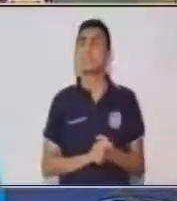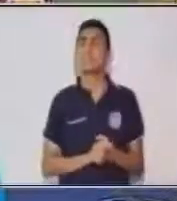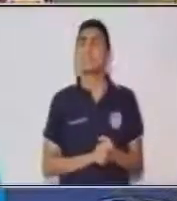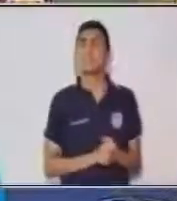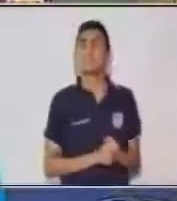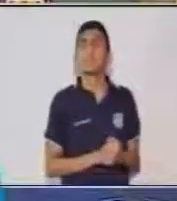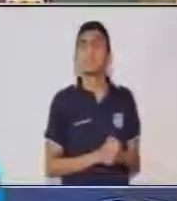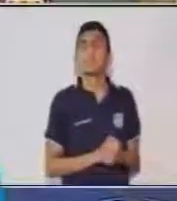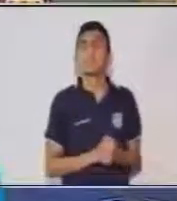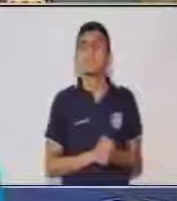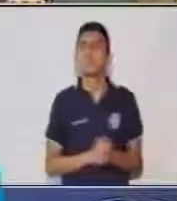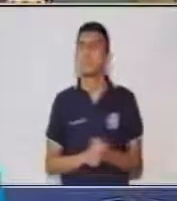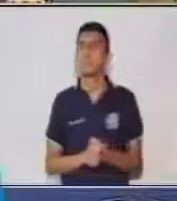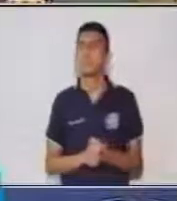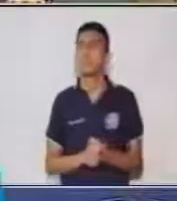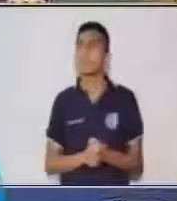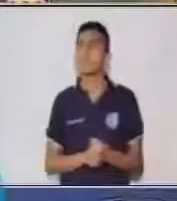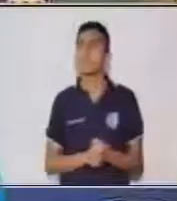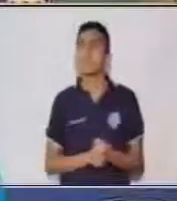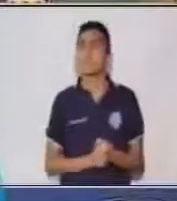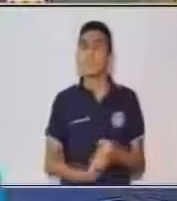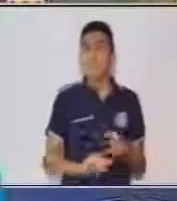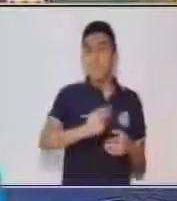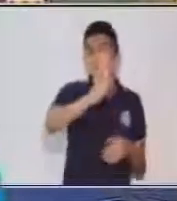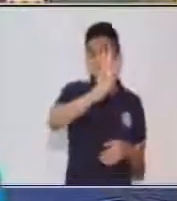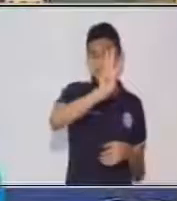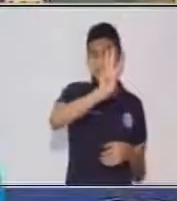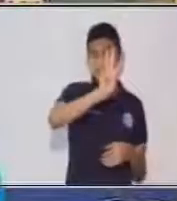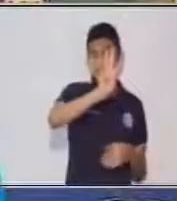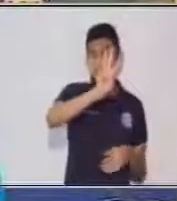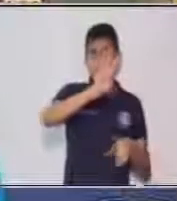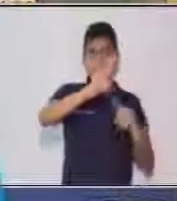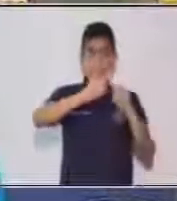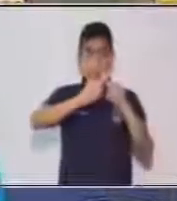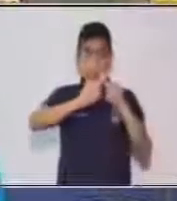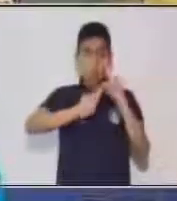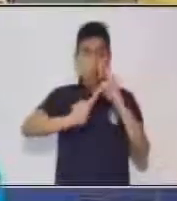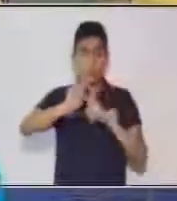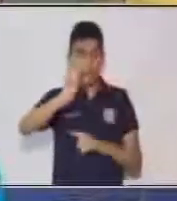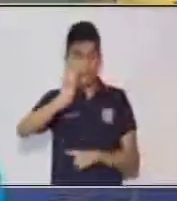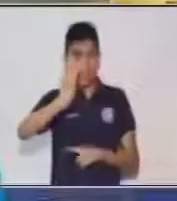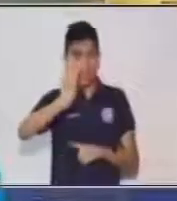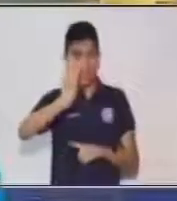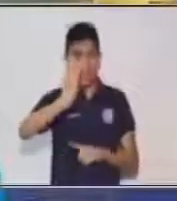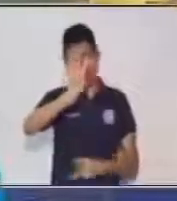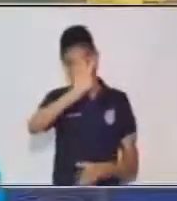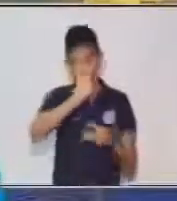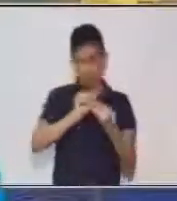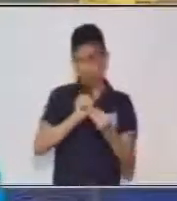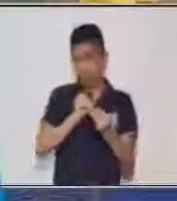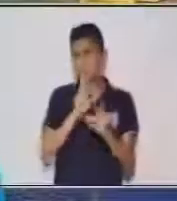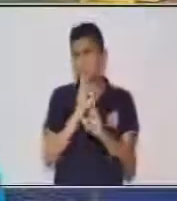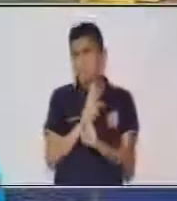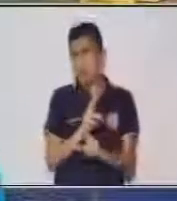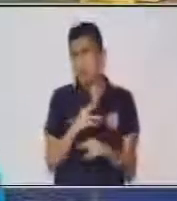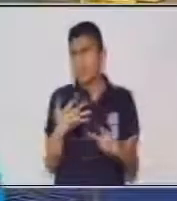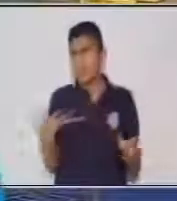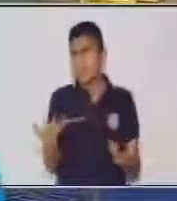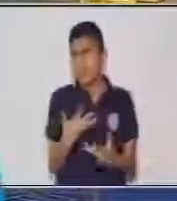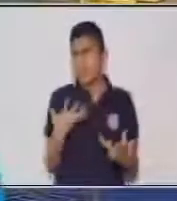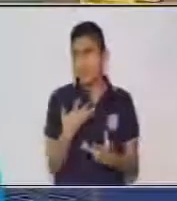decimos, tres por tres. ¿Cuál va a ser nuestro resultado?